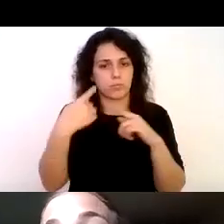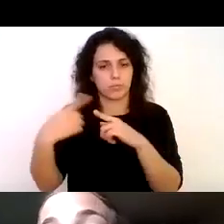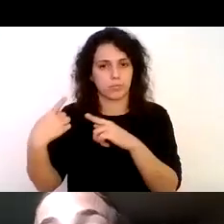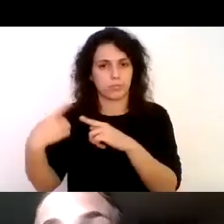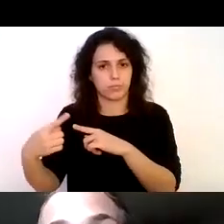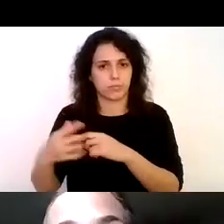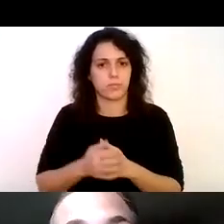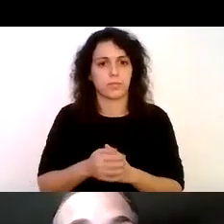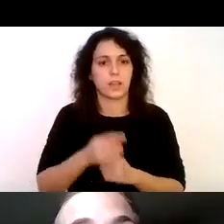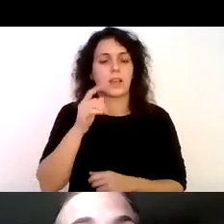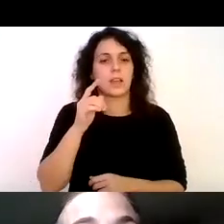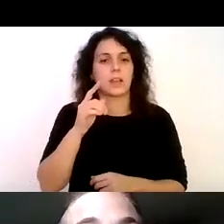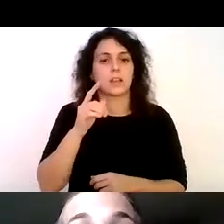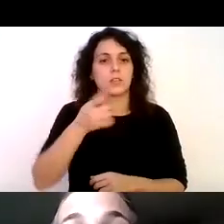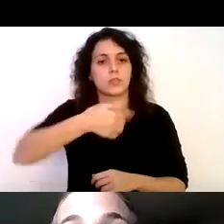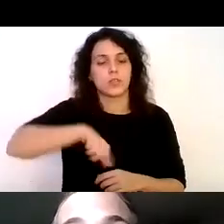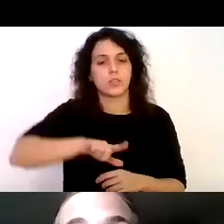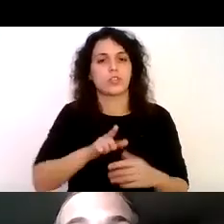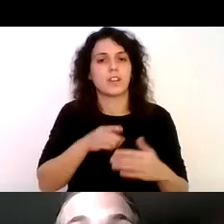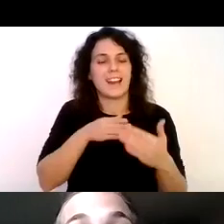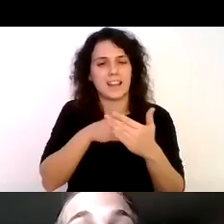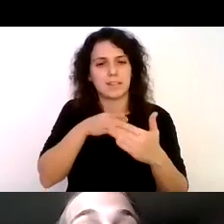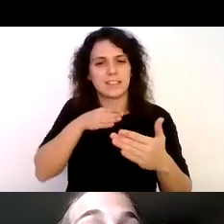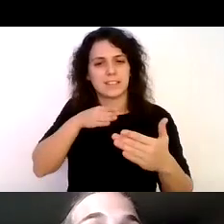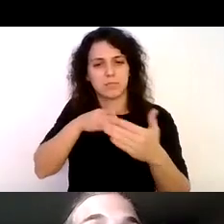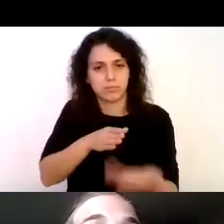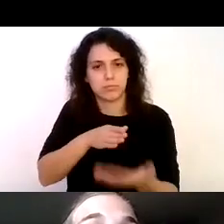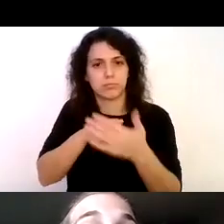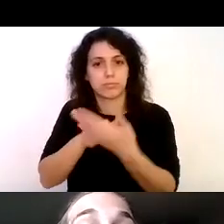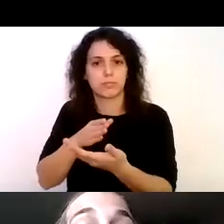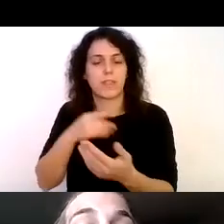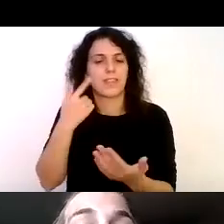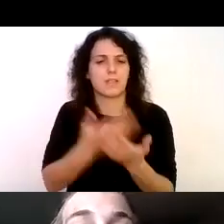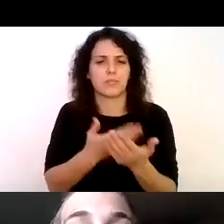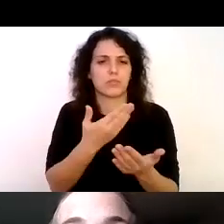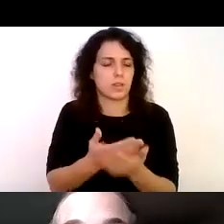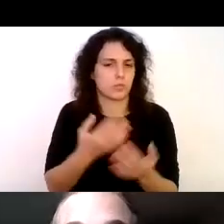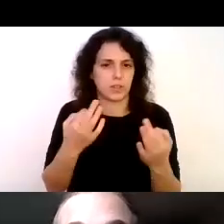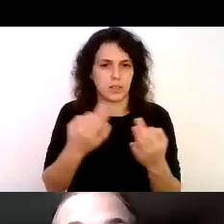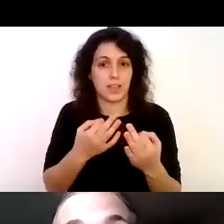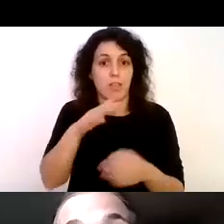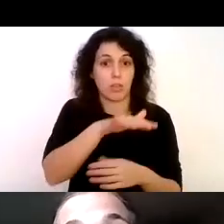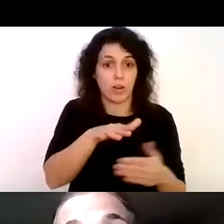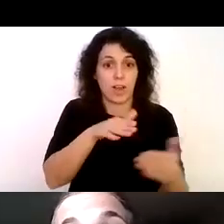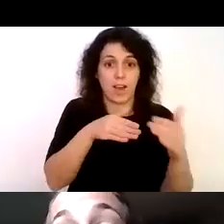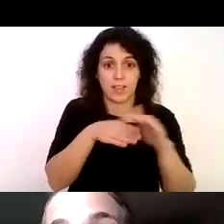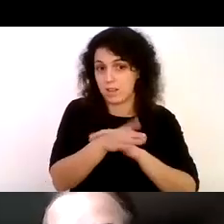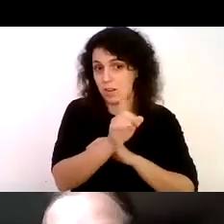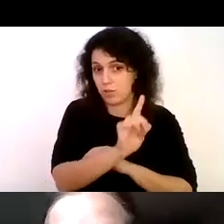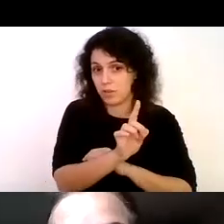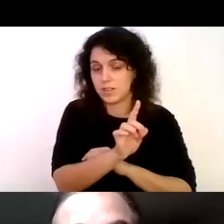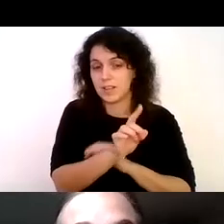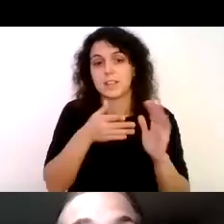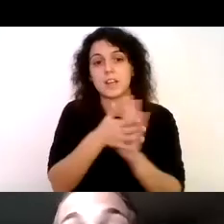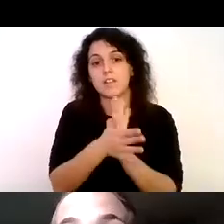empujamos un poco los límites demostramos que no es porque un lugar no es accesible que no se